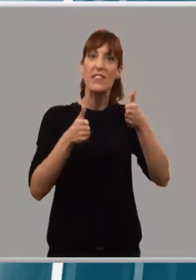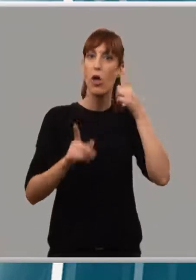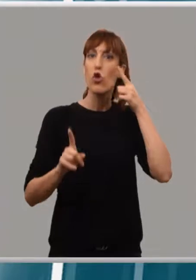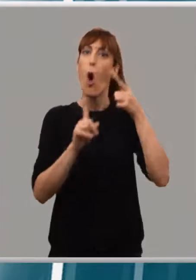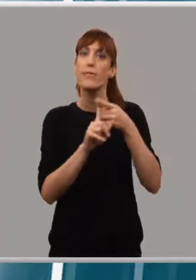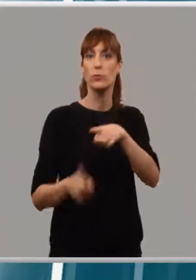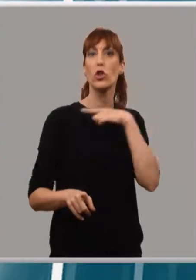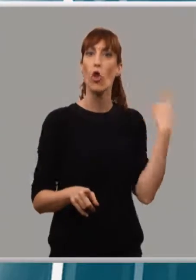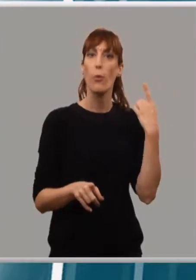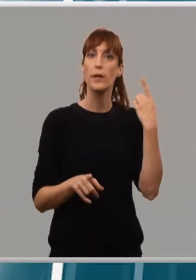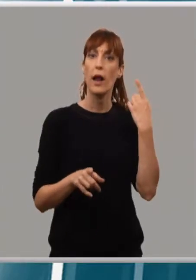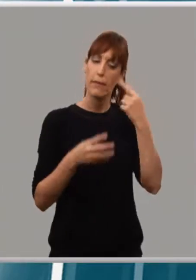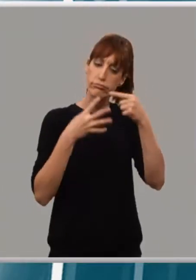hacer.